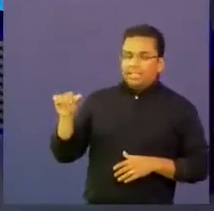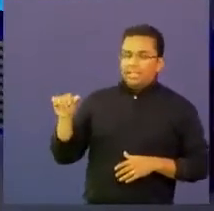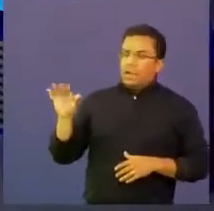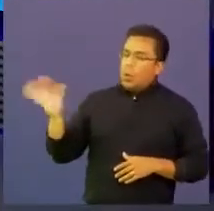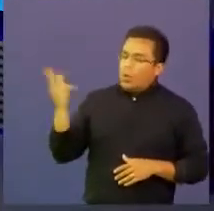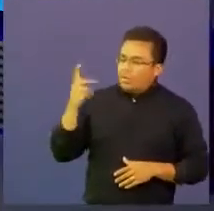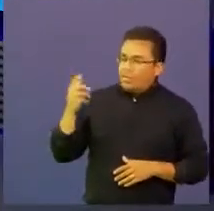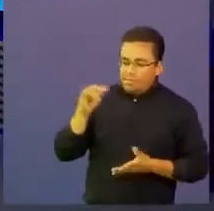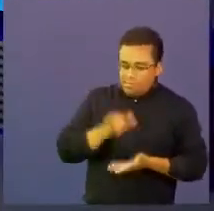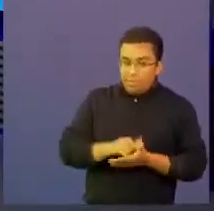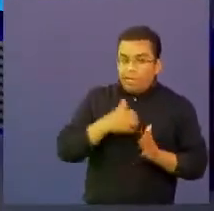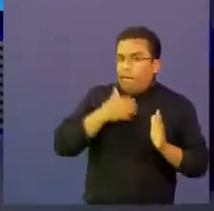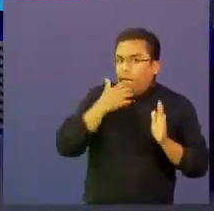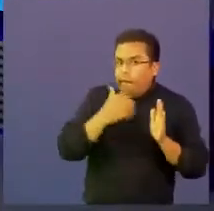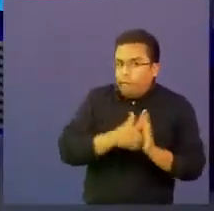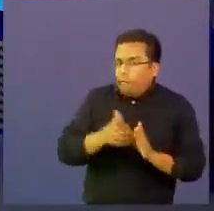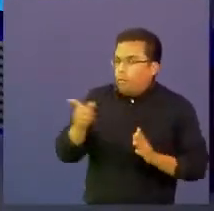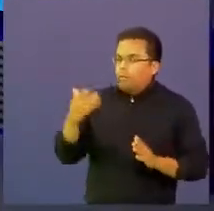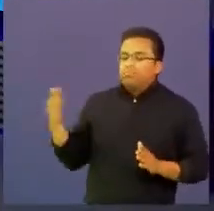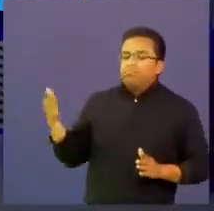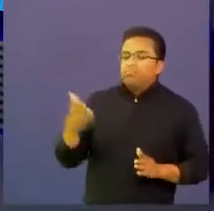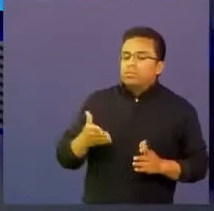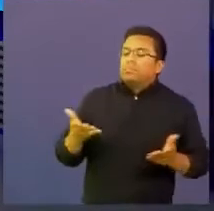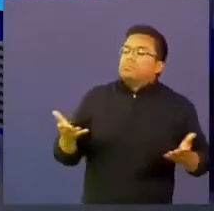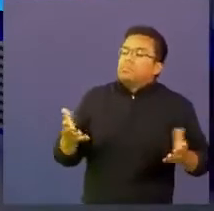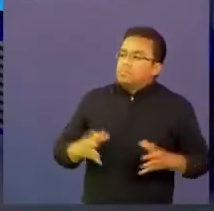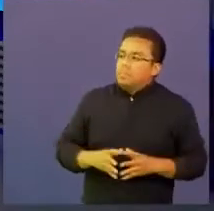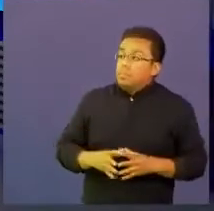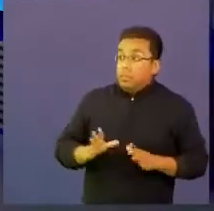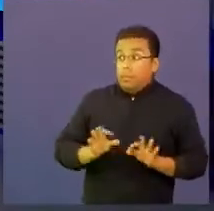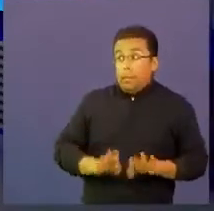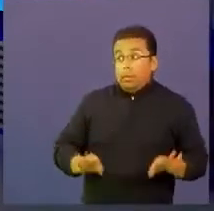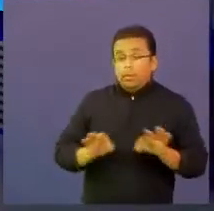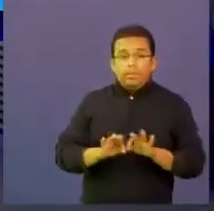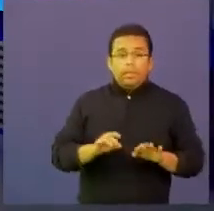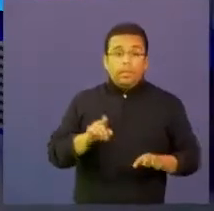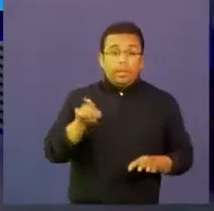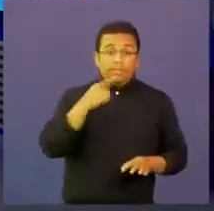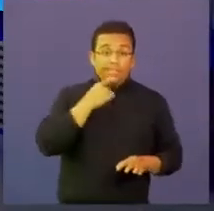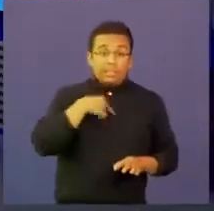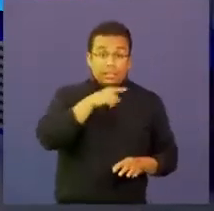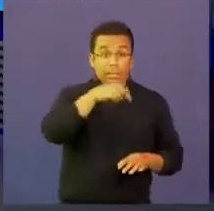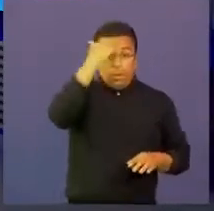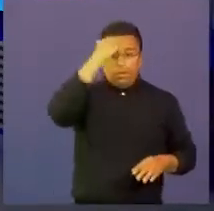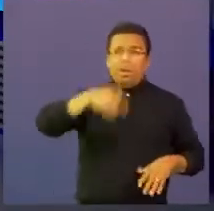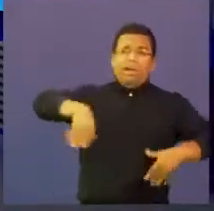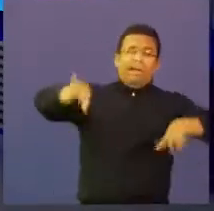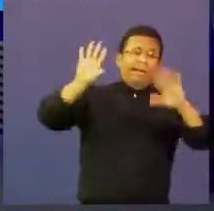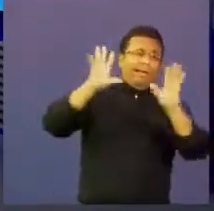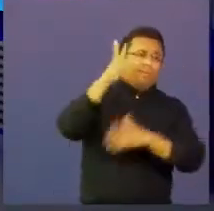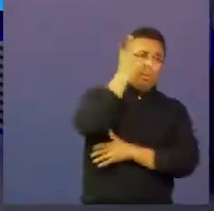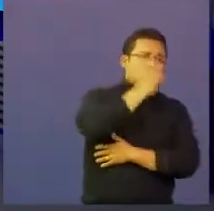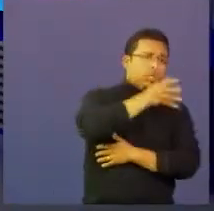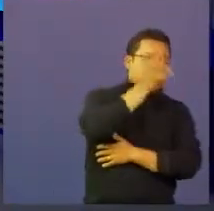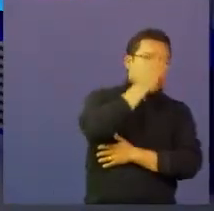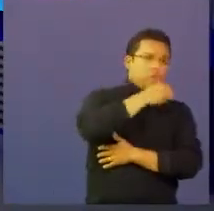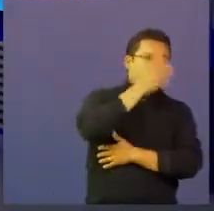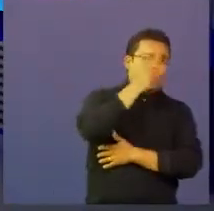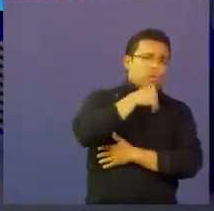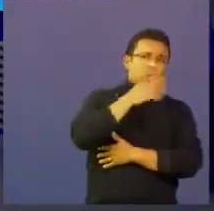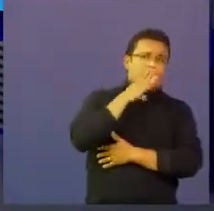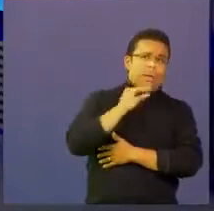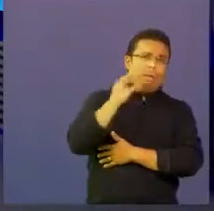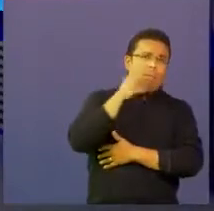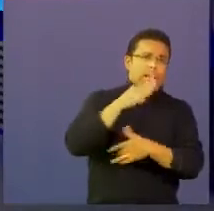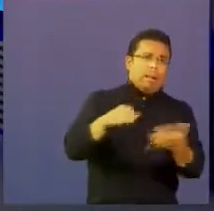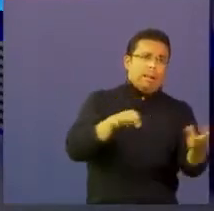de ejemplo para que todos los docentes muy importante porque la mayoría de los docentes dicen es que ya hablan de cosas pero hablan y hablan pero eso